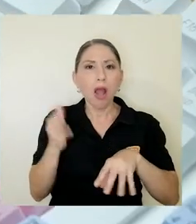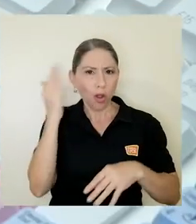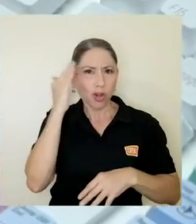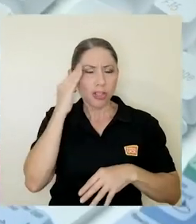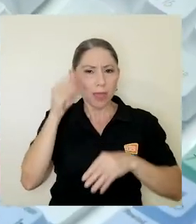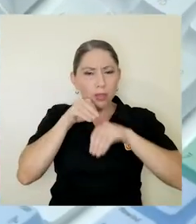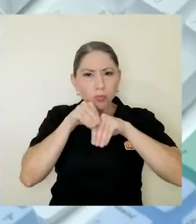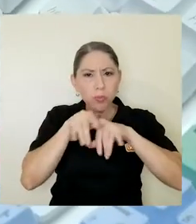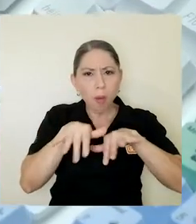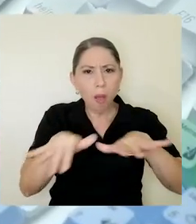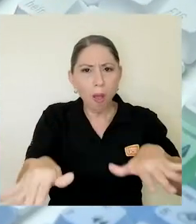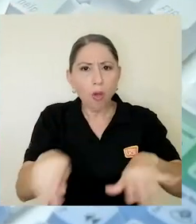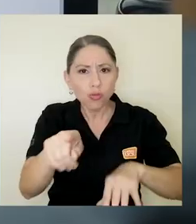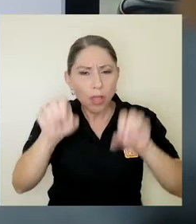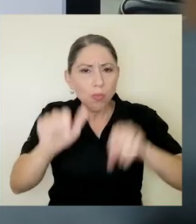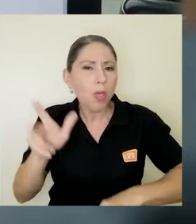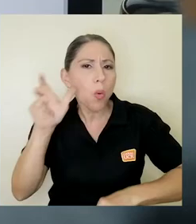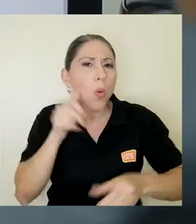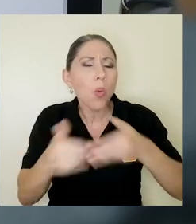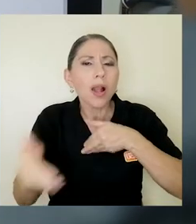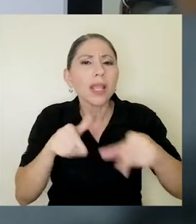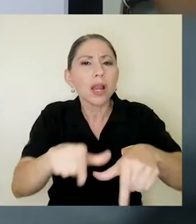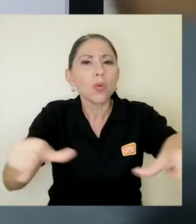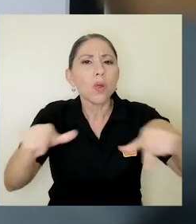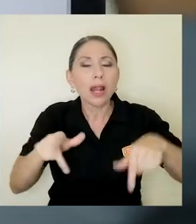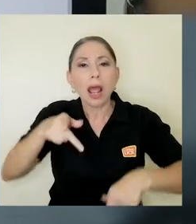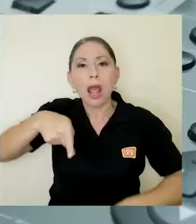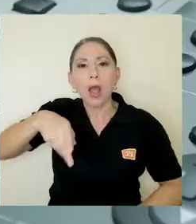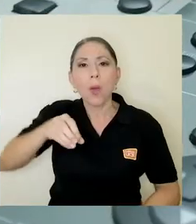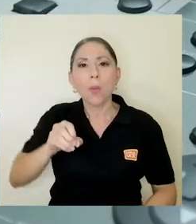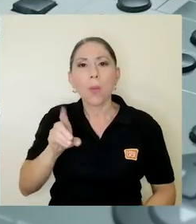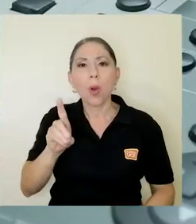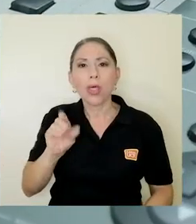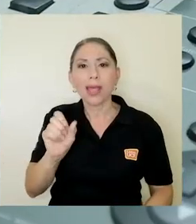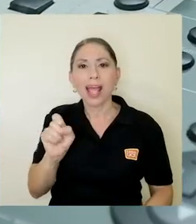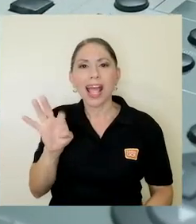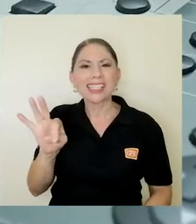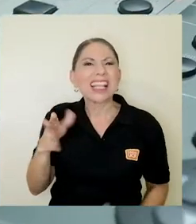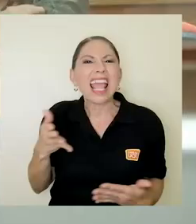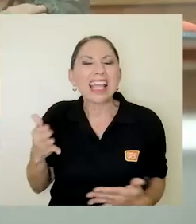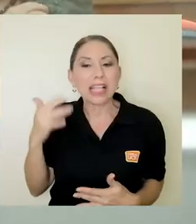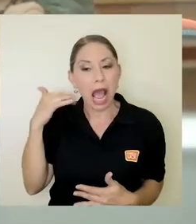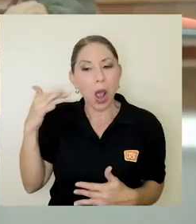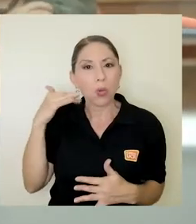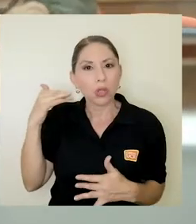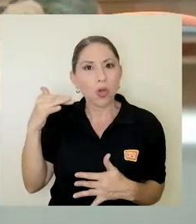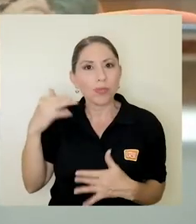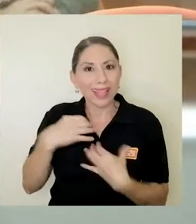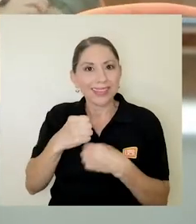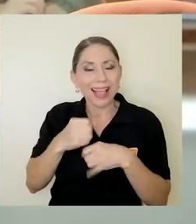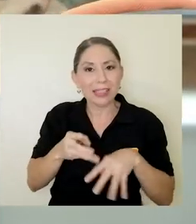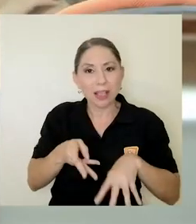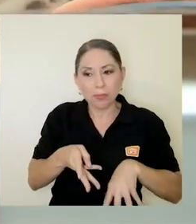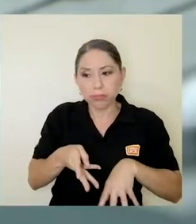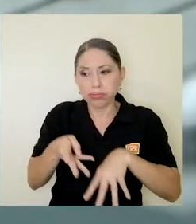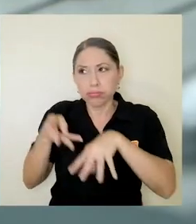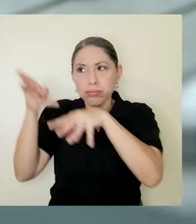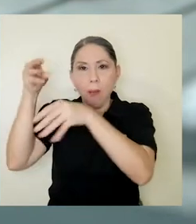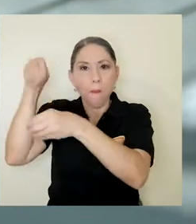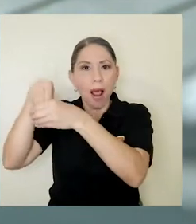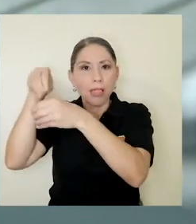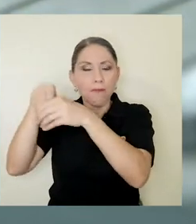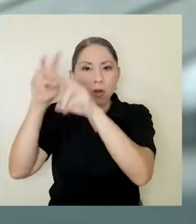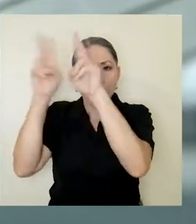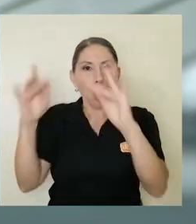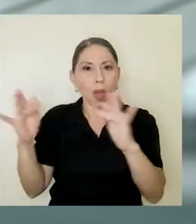oídos en donde quiera que usted se encuentre. Un podcast consiste en un audio que se produce y se sube a una plataforma web de donde